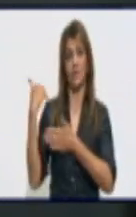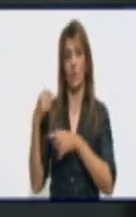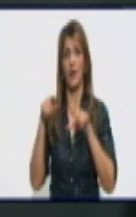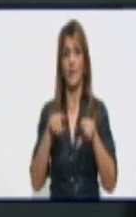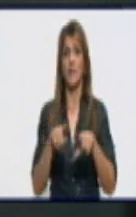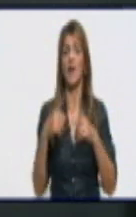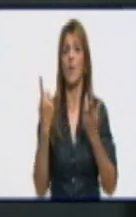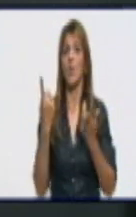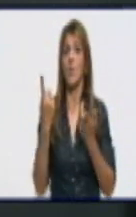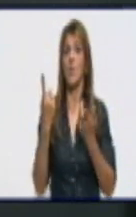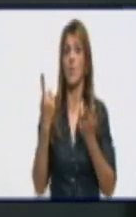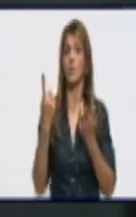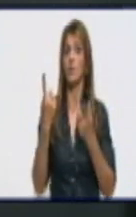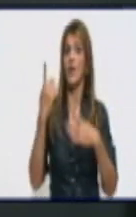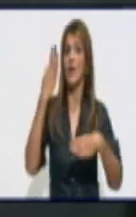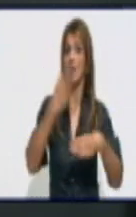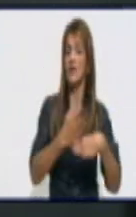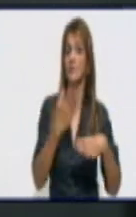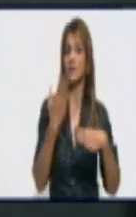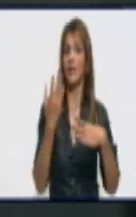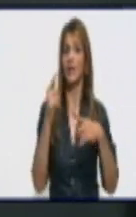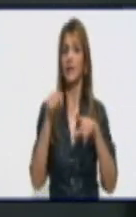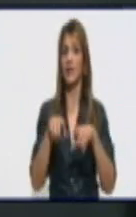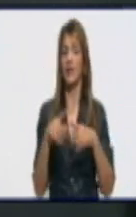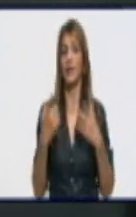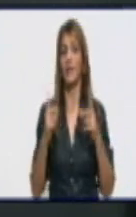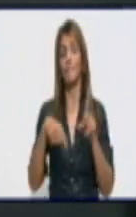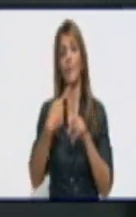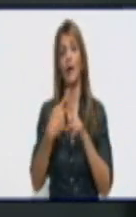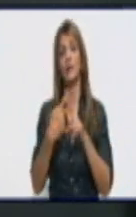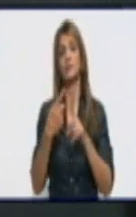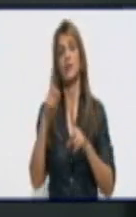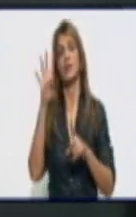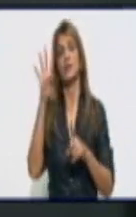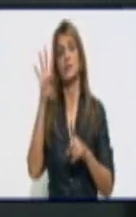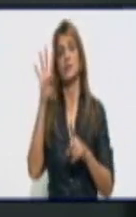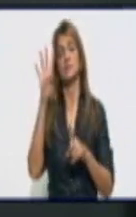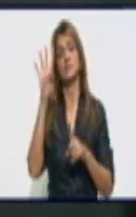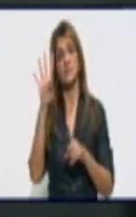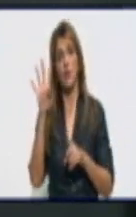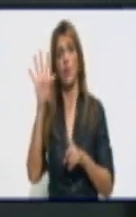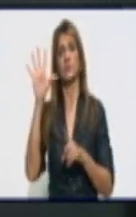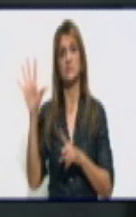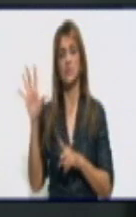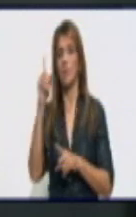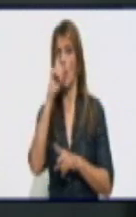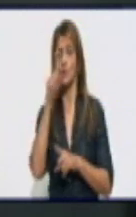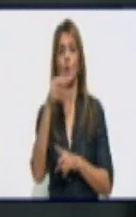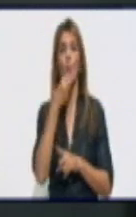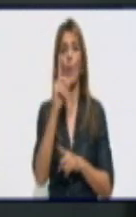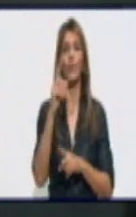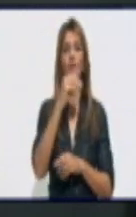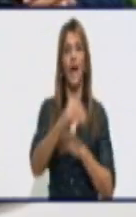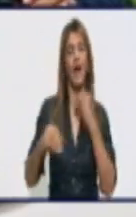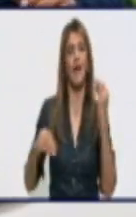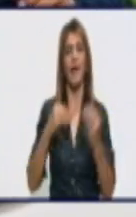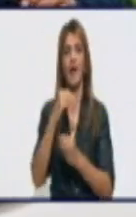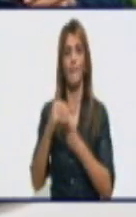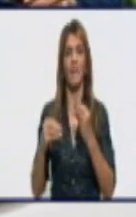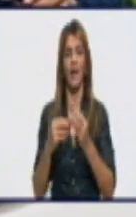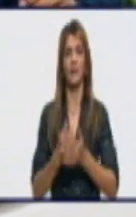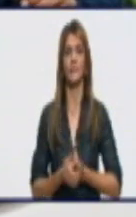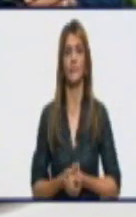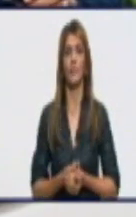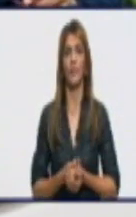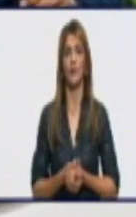55 años según el sexo, como ya estaba próximo a la edad de jubilación, no podía cambiar la base de contribución.